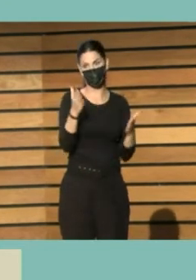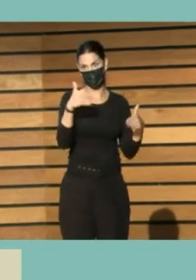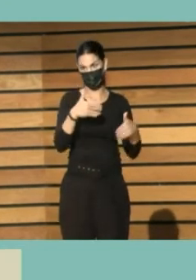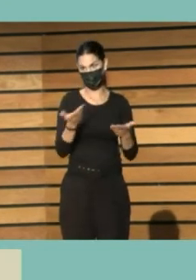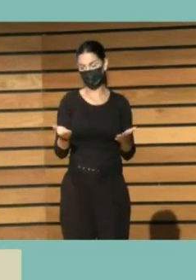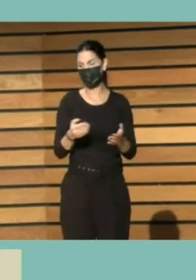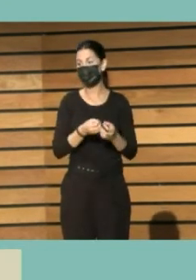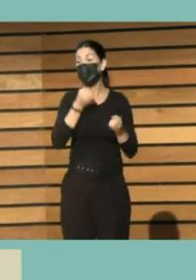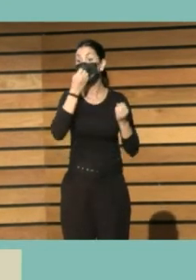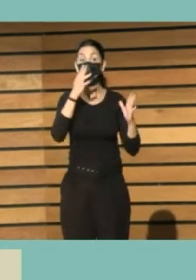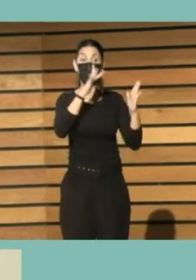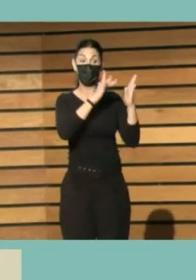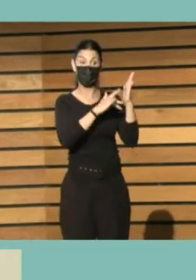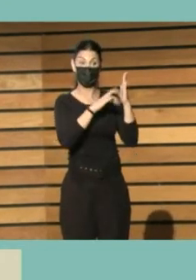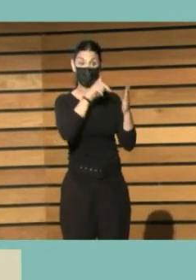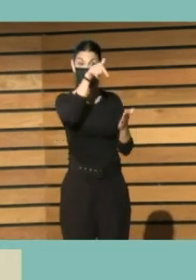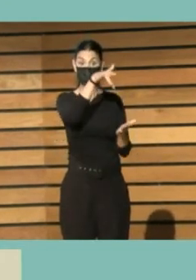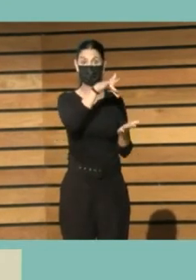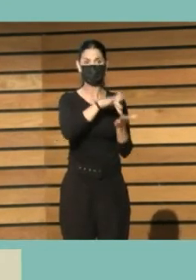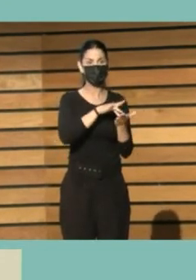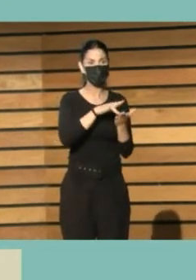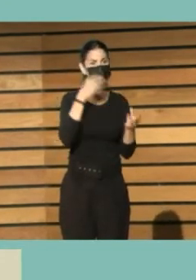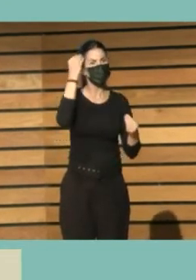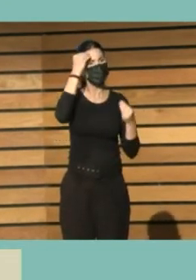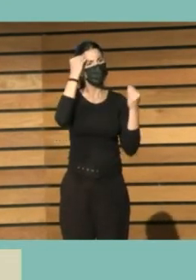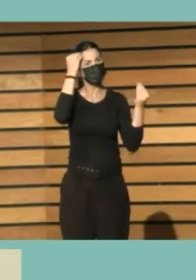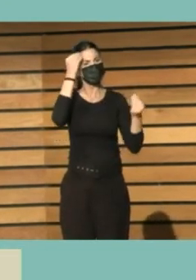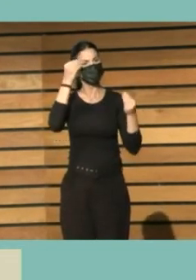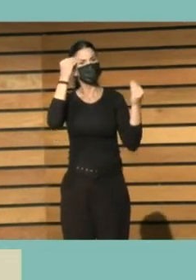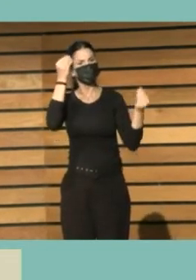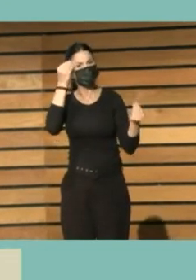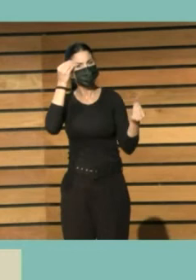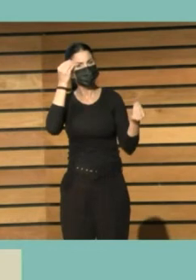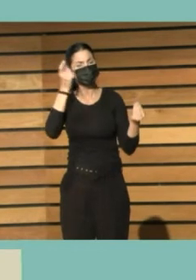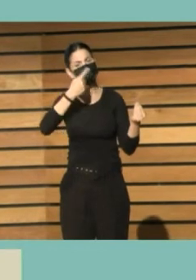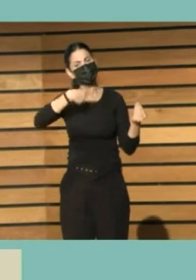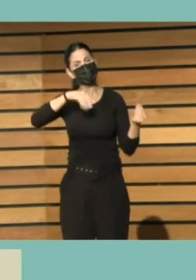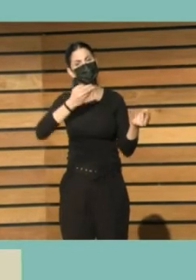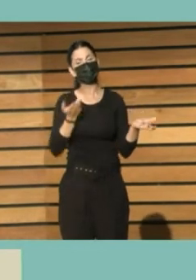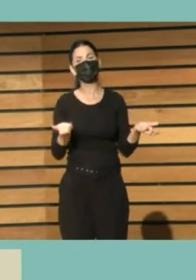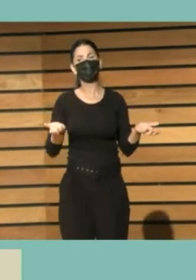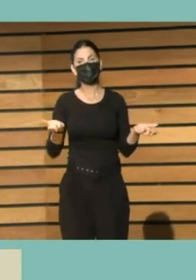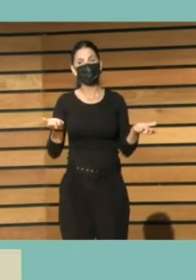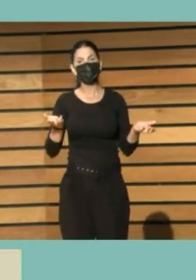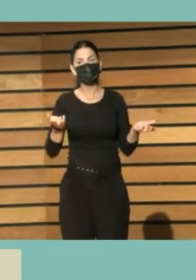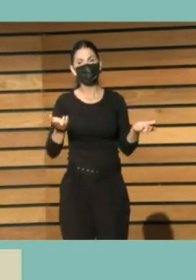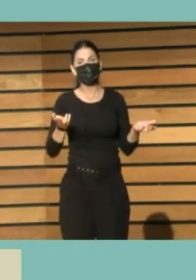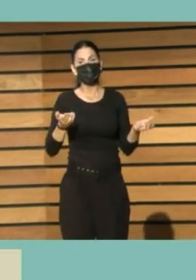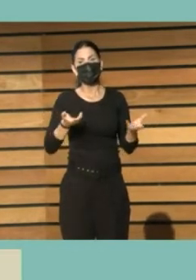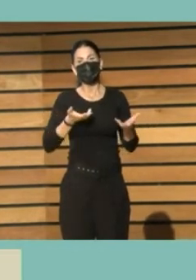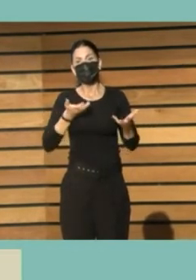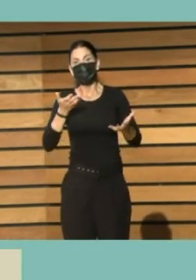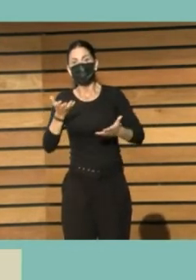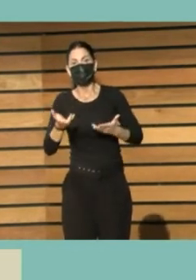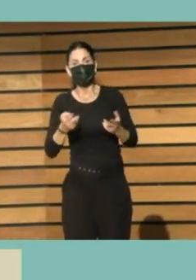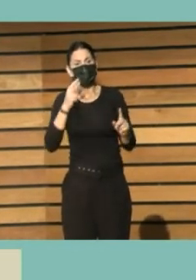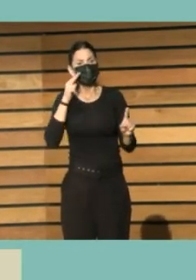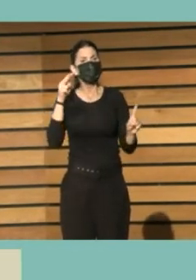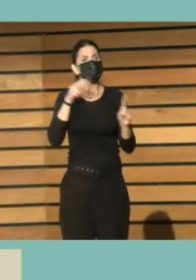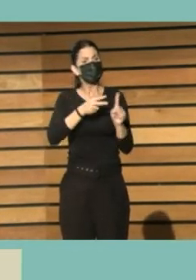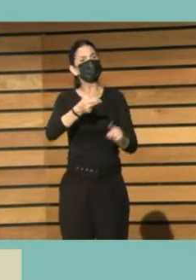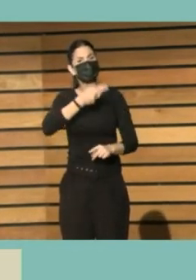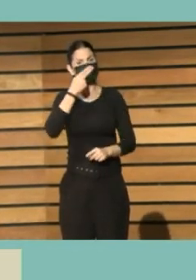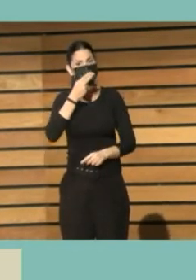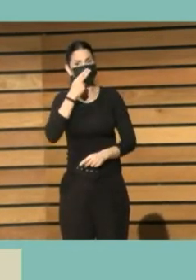Bueno, pues en Valencia se hicieron unas reflexiones y nos parece, bueno, una mirada interesante que